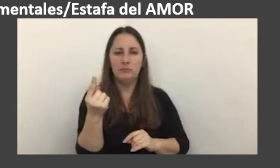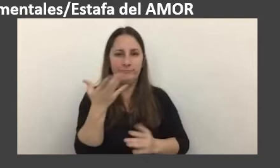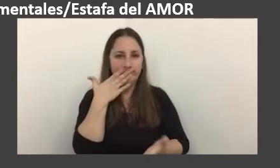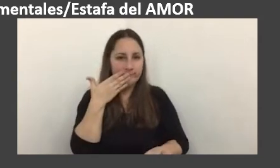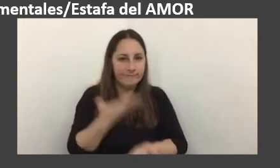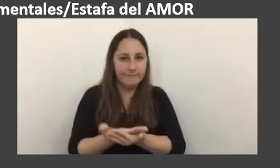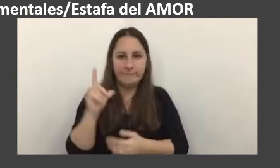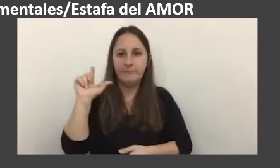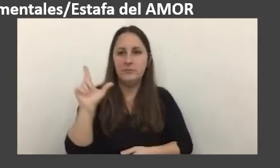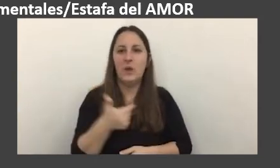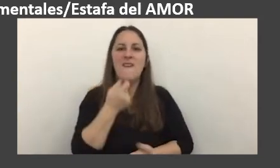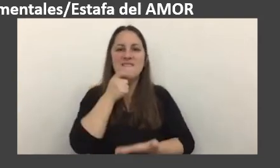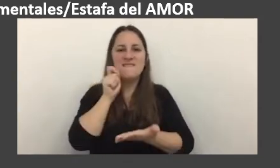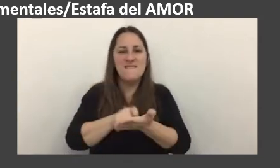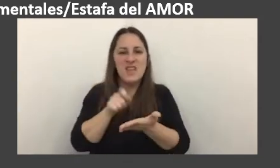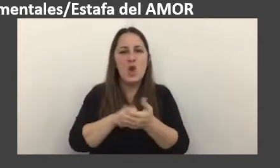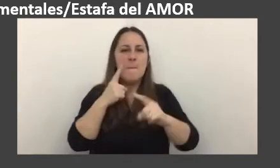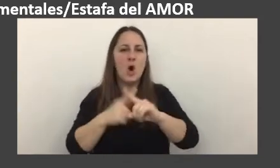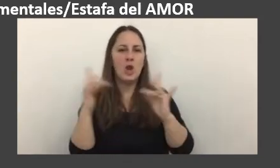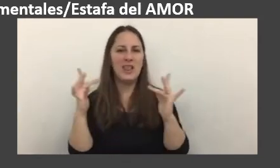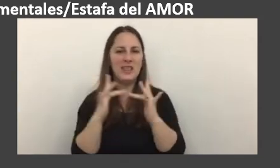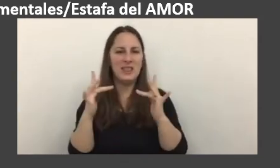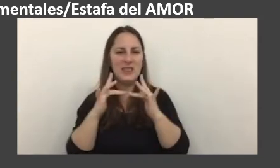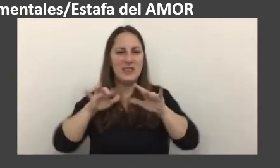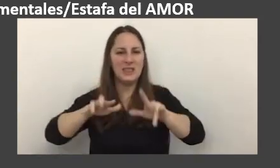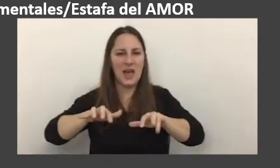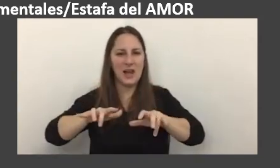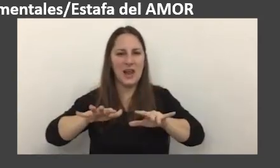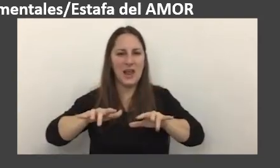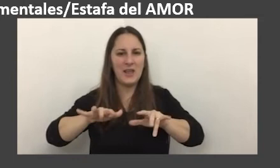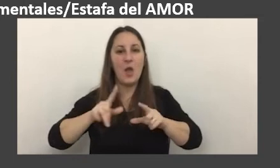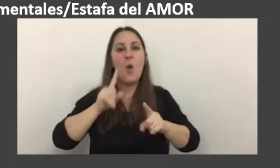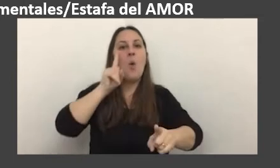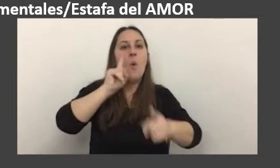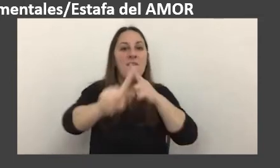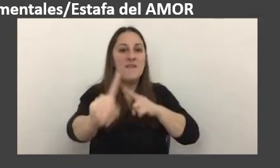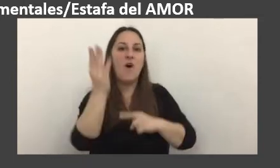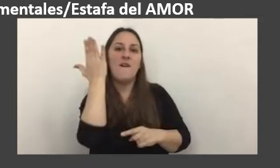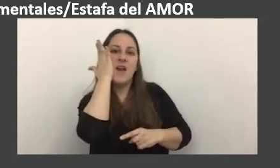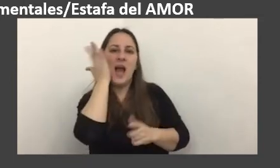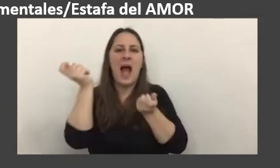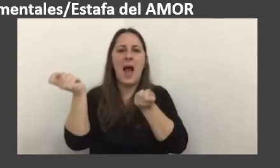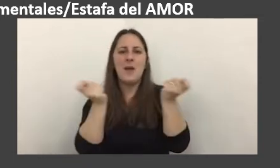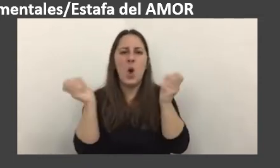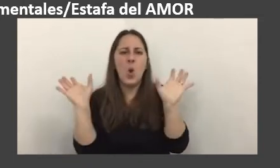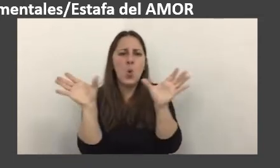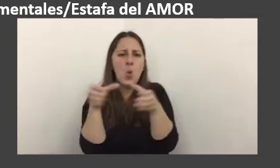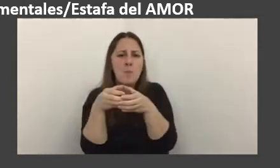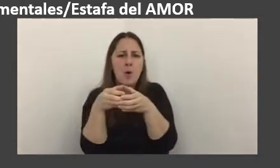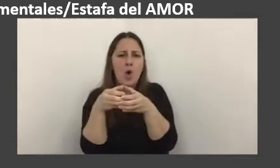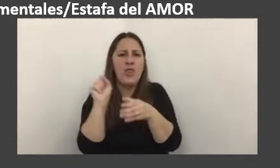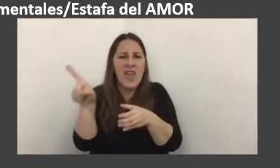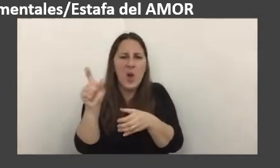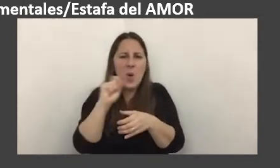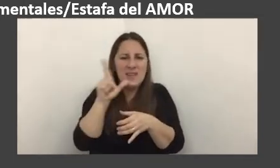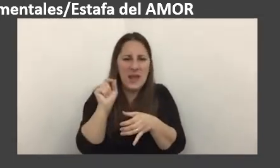sorprendentemente bingos online en vivos de facebook administrados en grupos cerrados de whatsapp